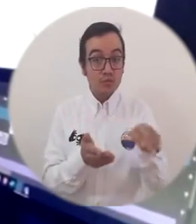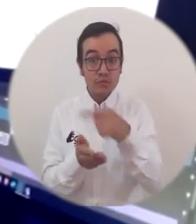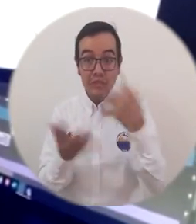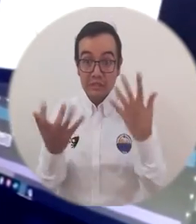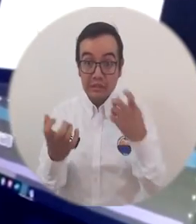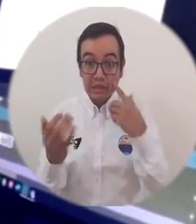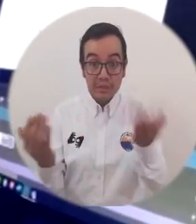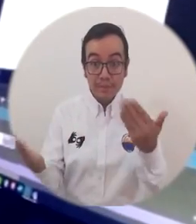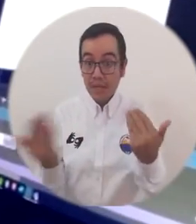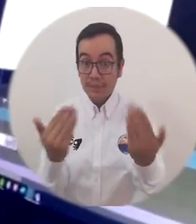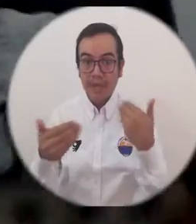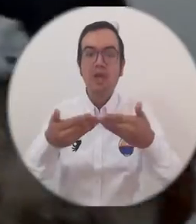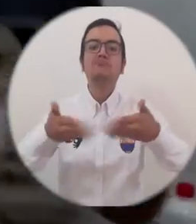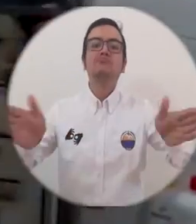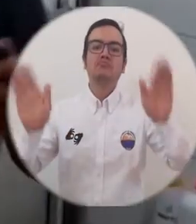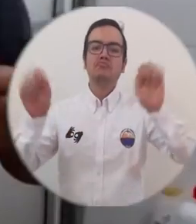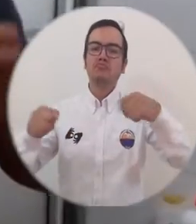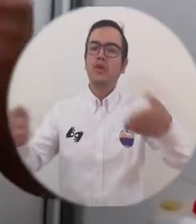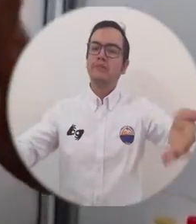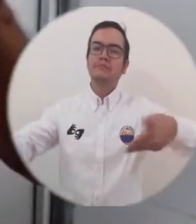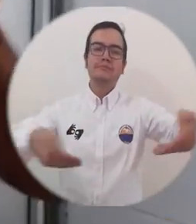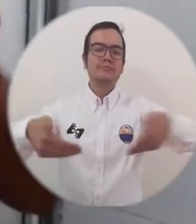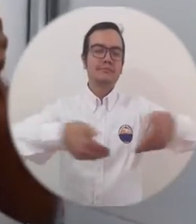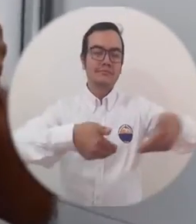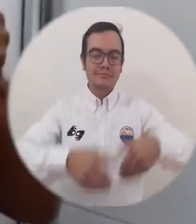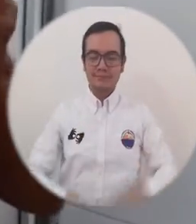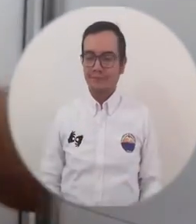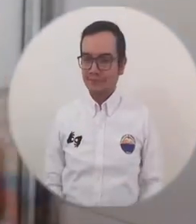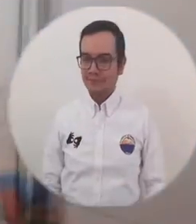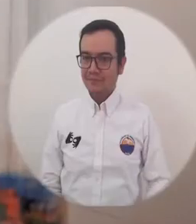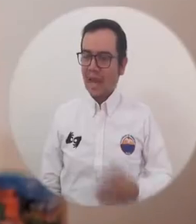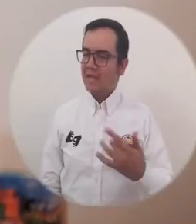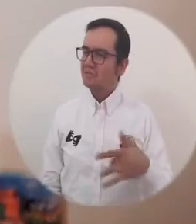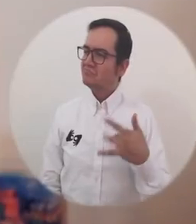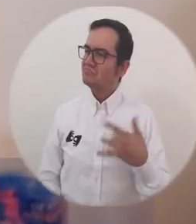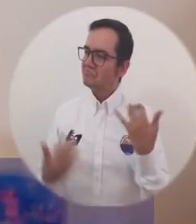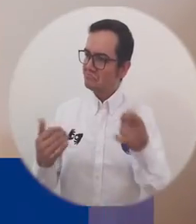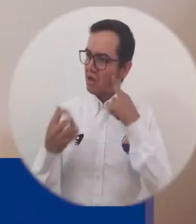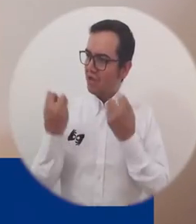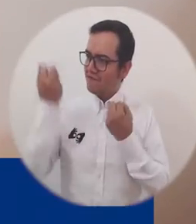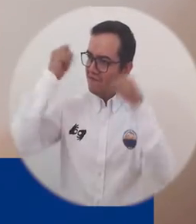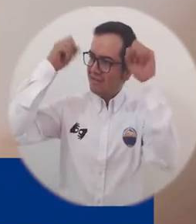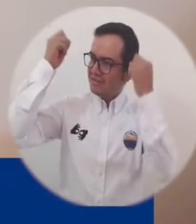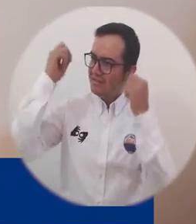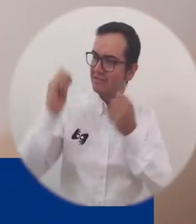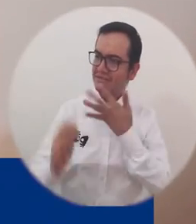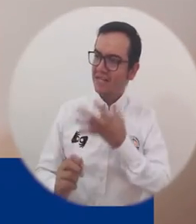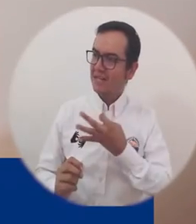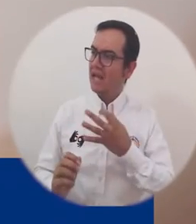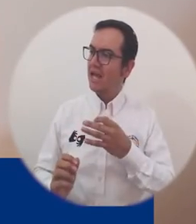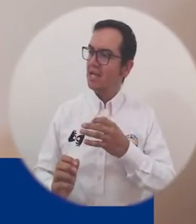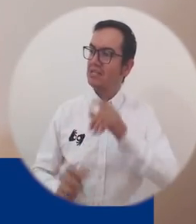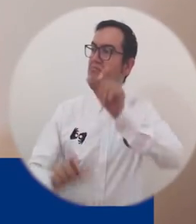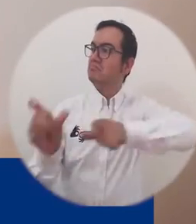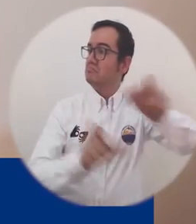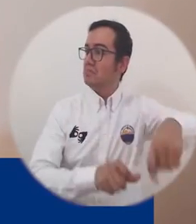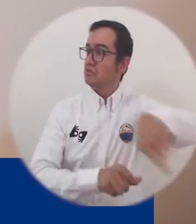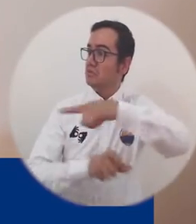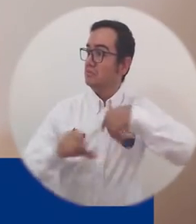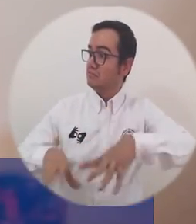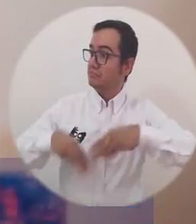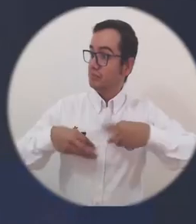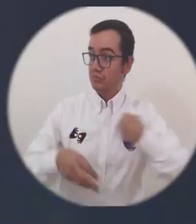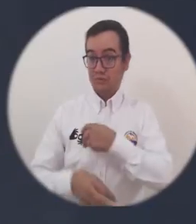sigue abierta y más propuestas concursan por el primer lugar. Siento que el festival hasta ahora ha tenido una acogida